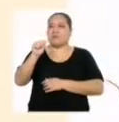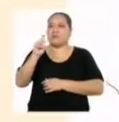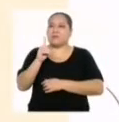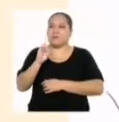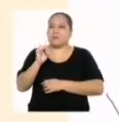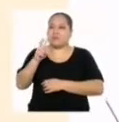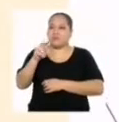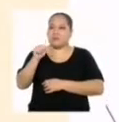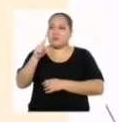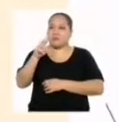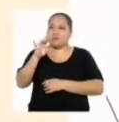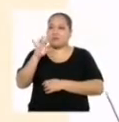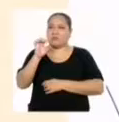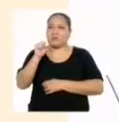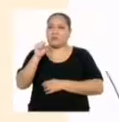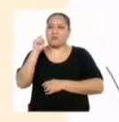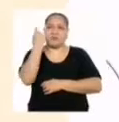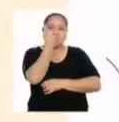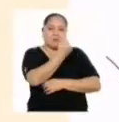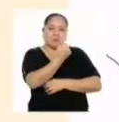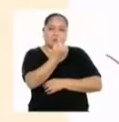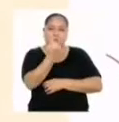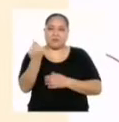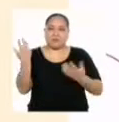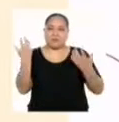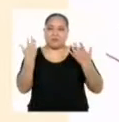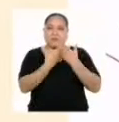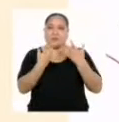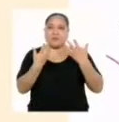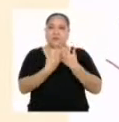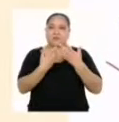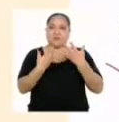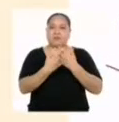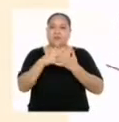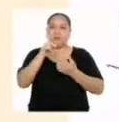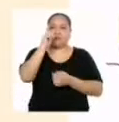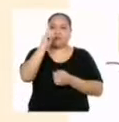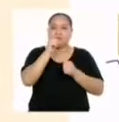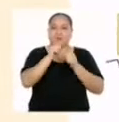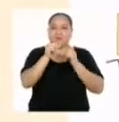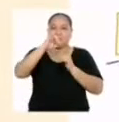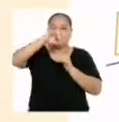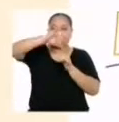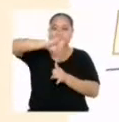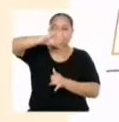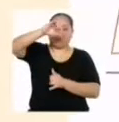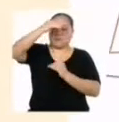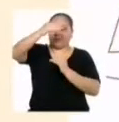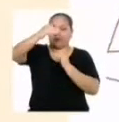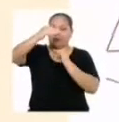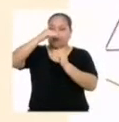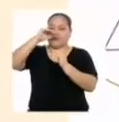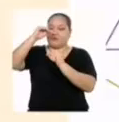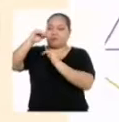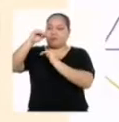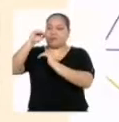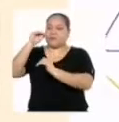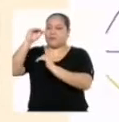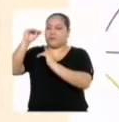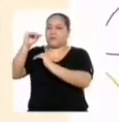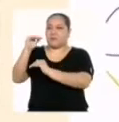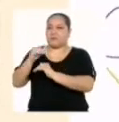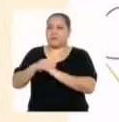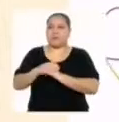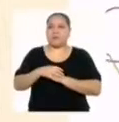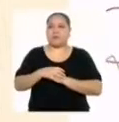A cada elemento del conjunto X le corresponde un único elemento del conjunto Y. Si graficamos la función